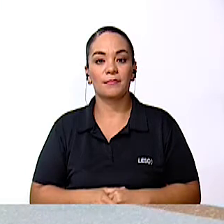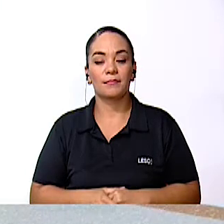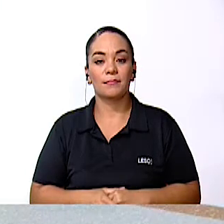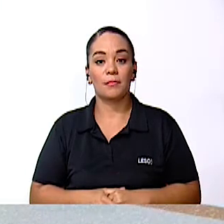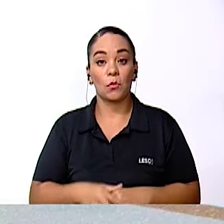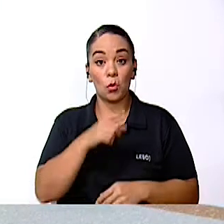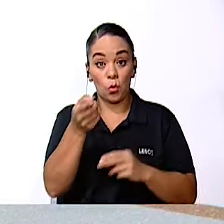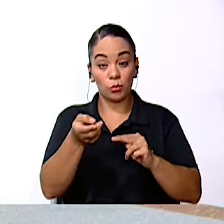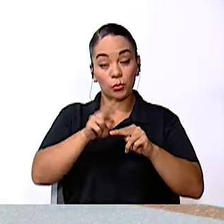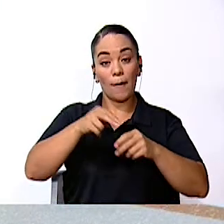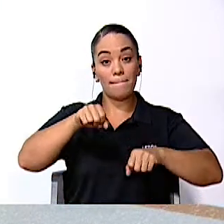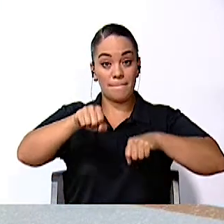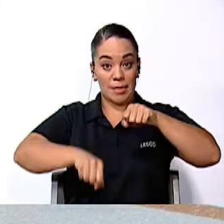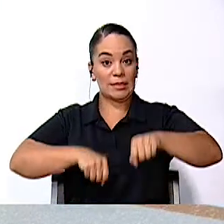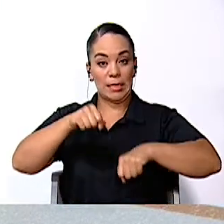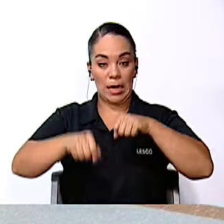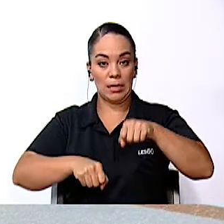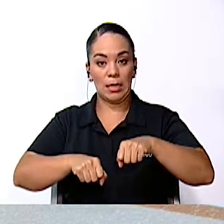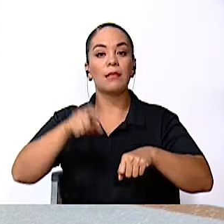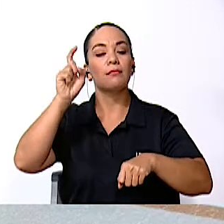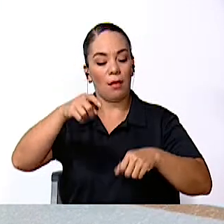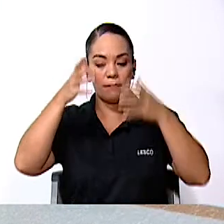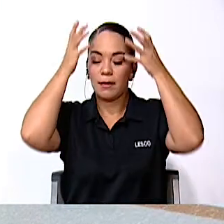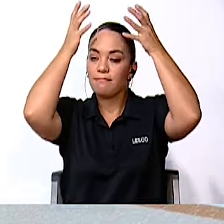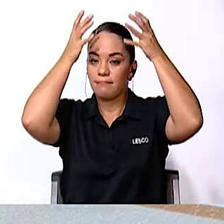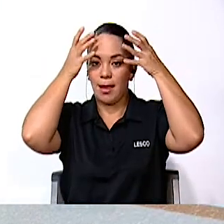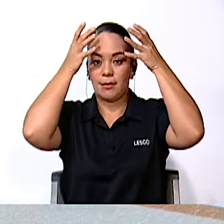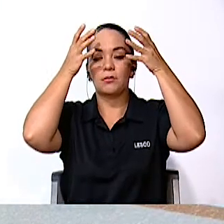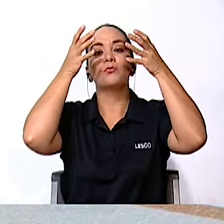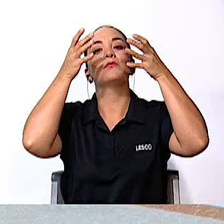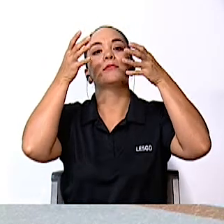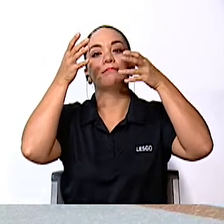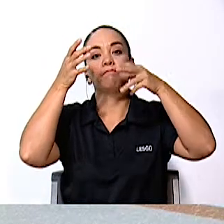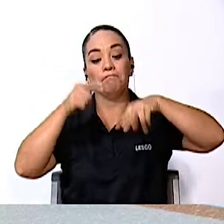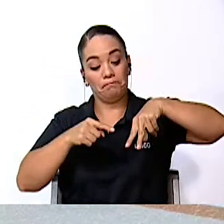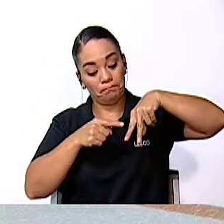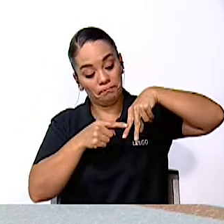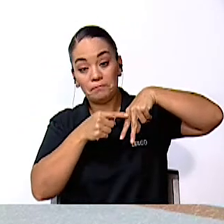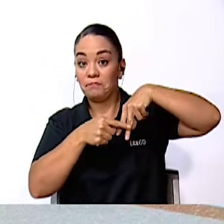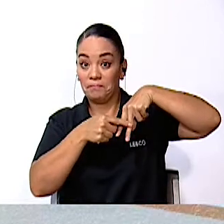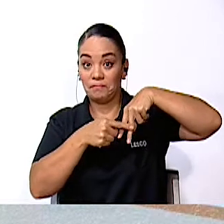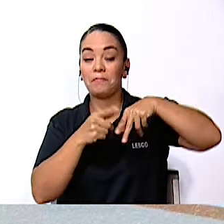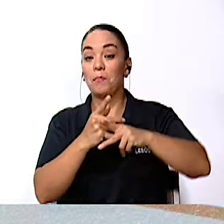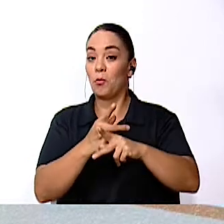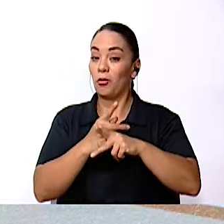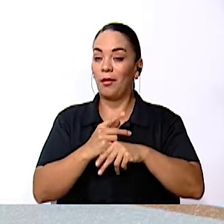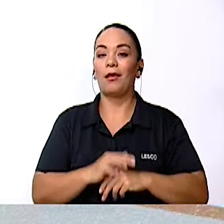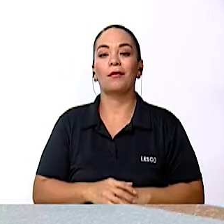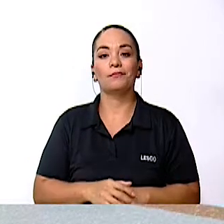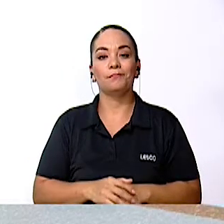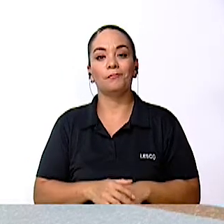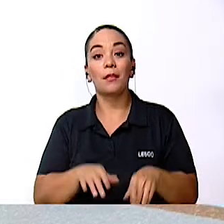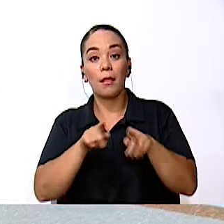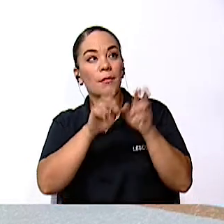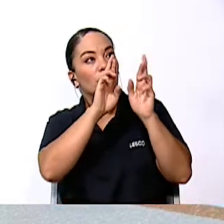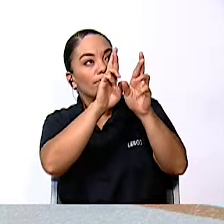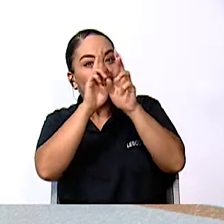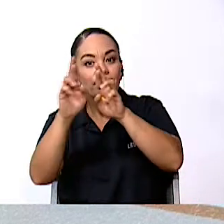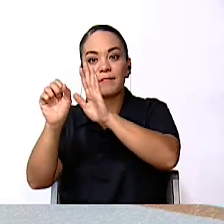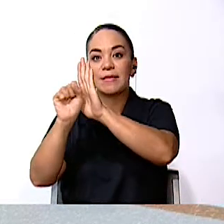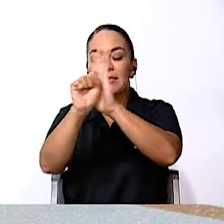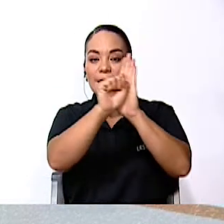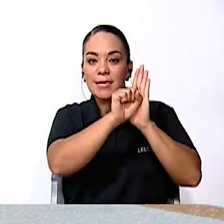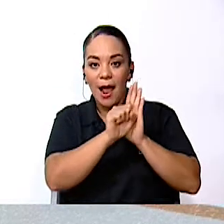bicicleta pues debes de utilizar el casco y los demás implementos de seguridad Respetar las señales de tránsito